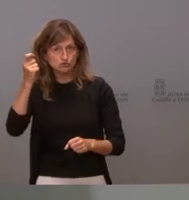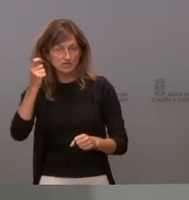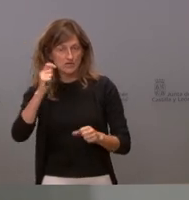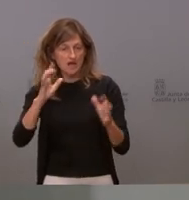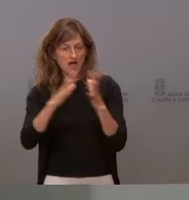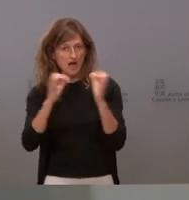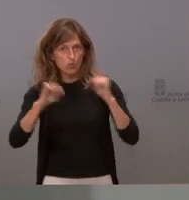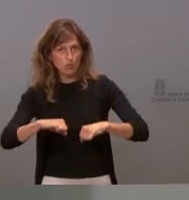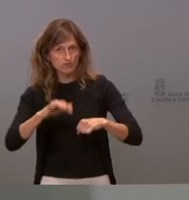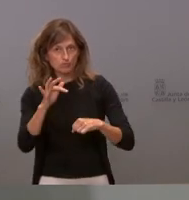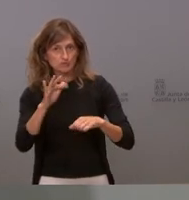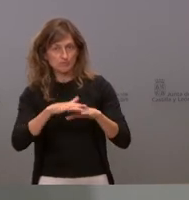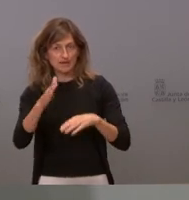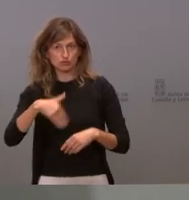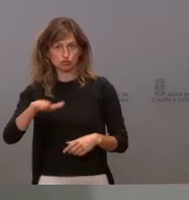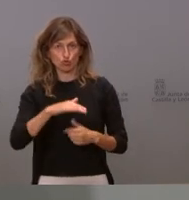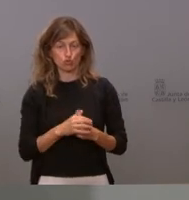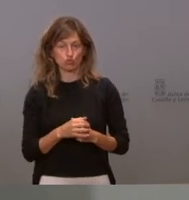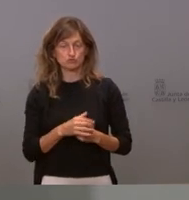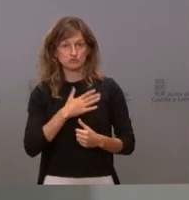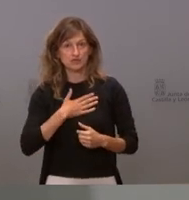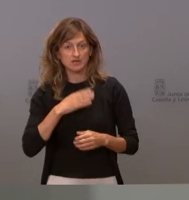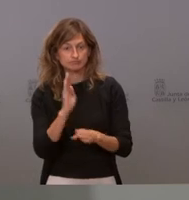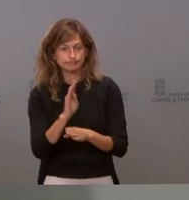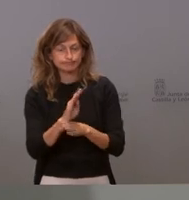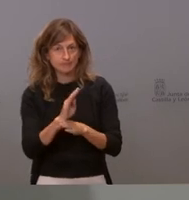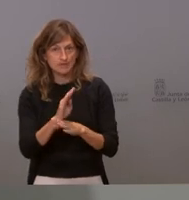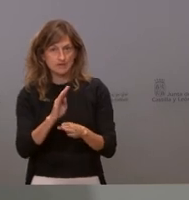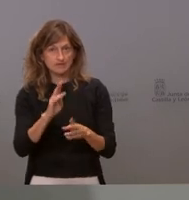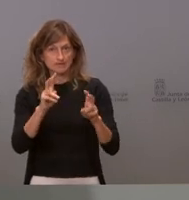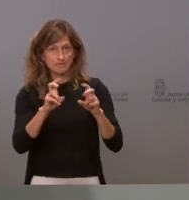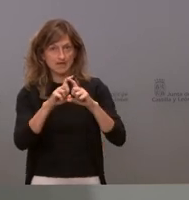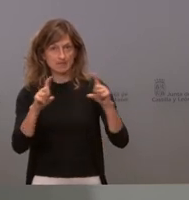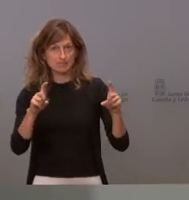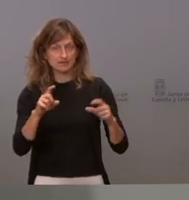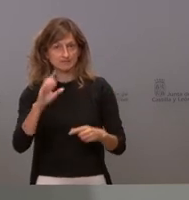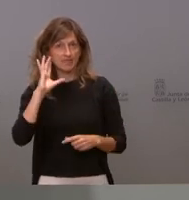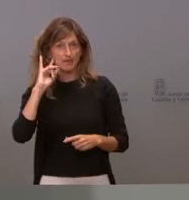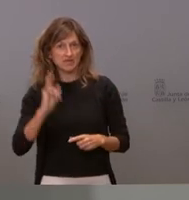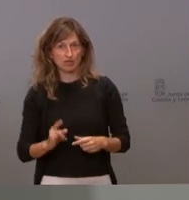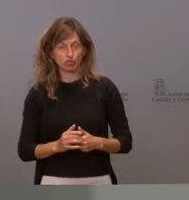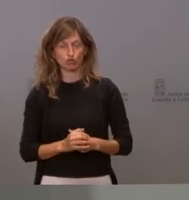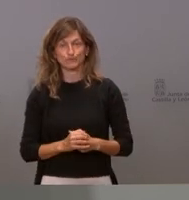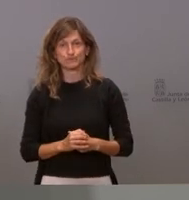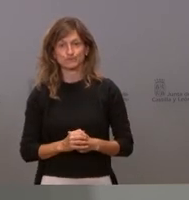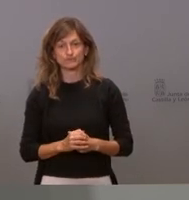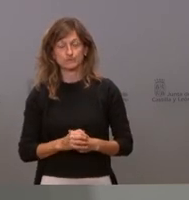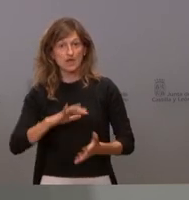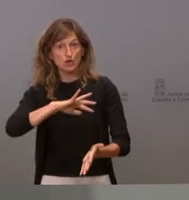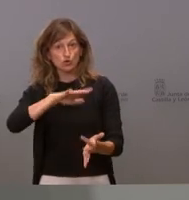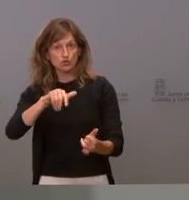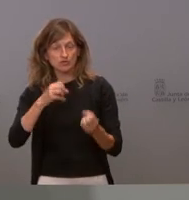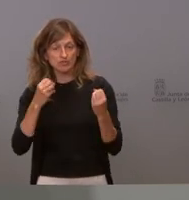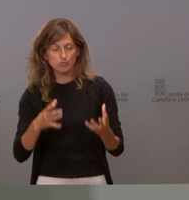satisfactorio para todos y que asegurase el mantenimiento de la empresa en el vierzo y yo creo que eso es una buena noticia yo